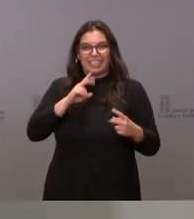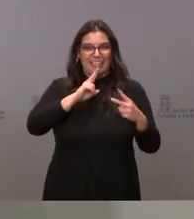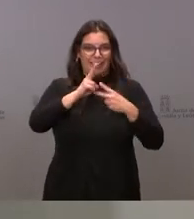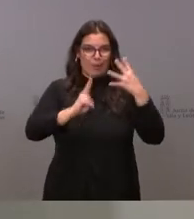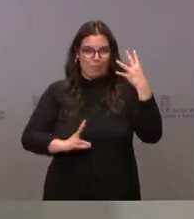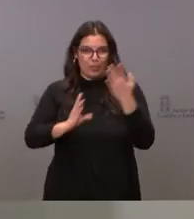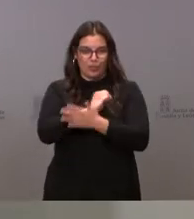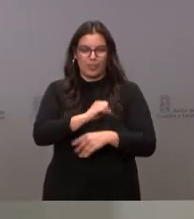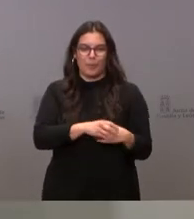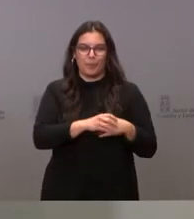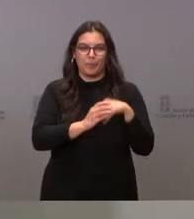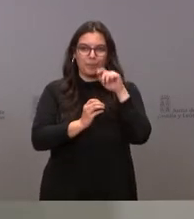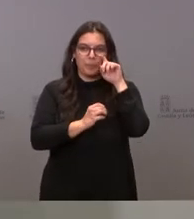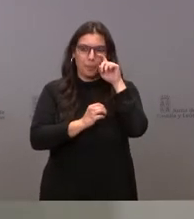a todas.